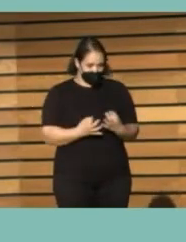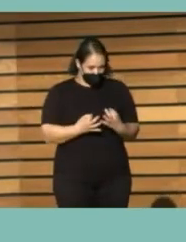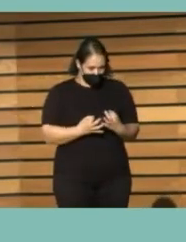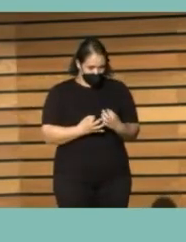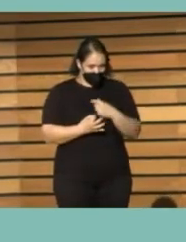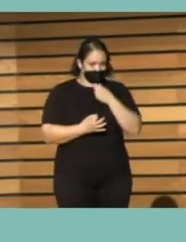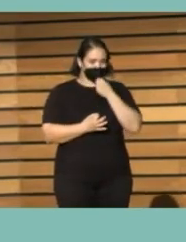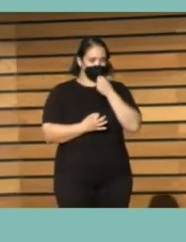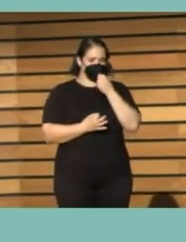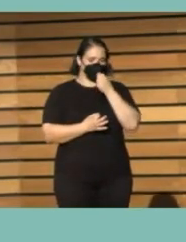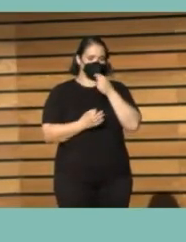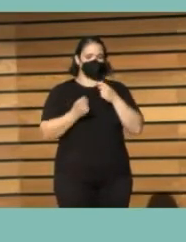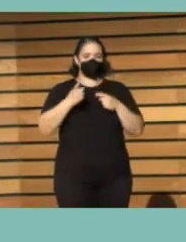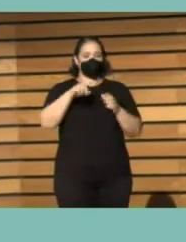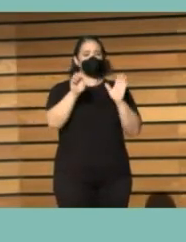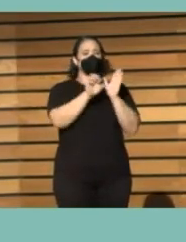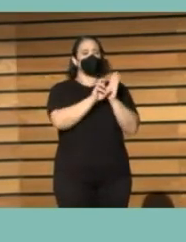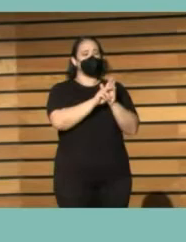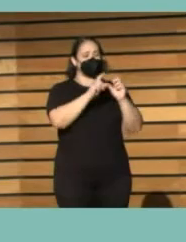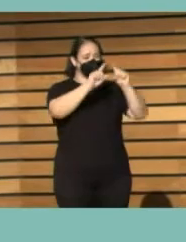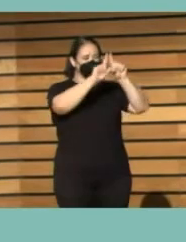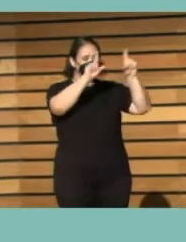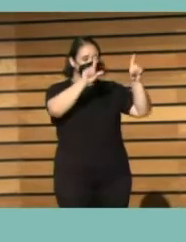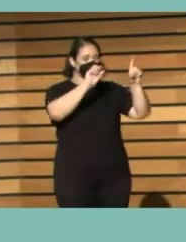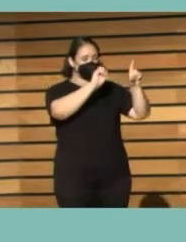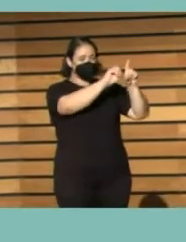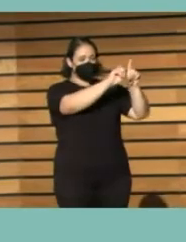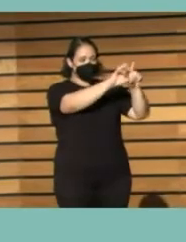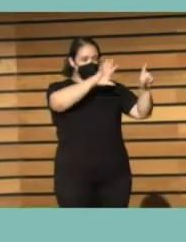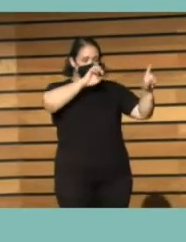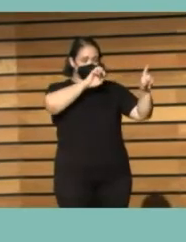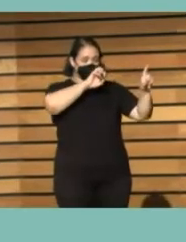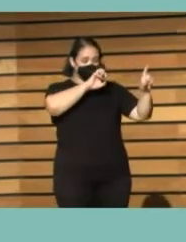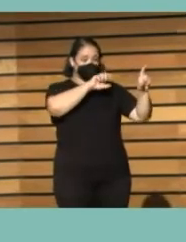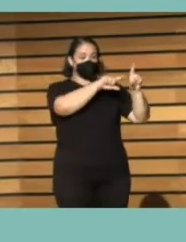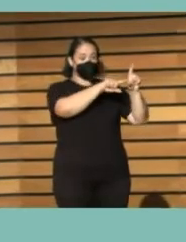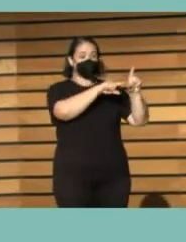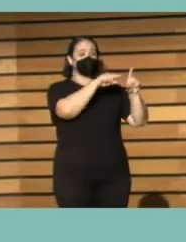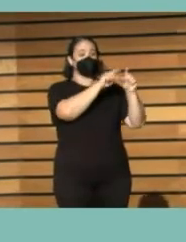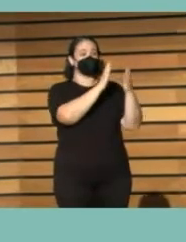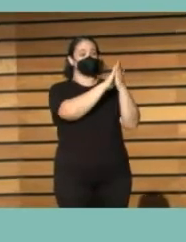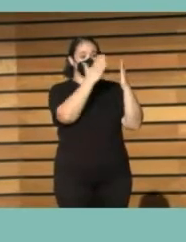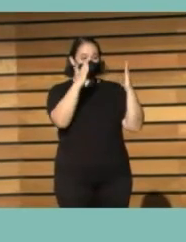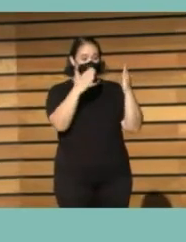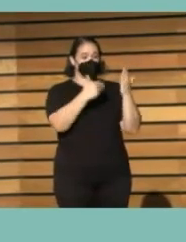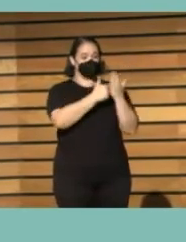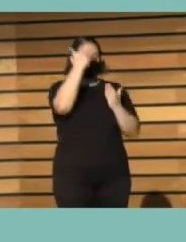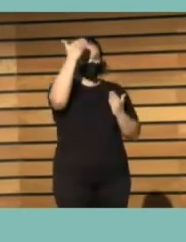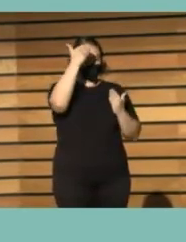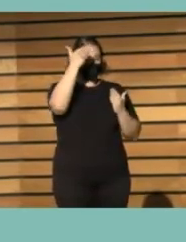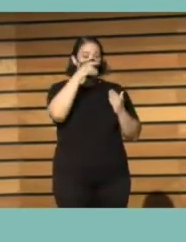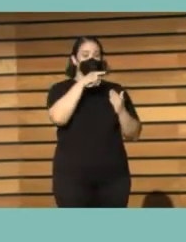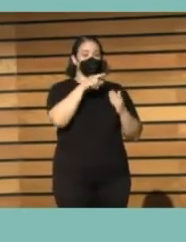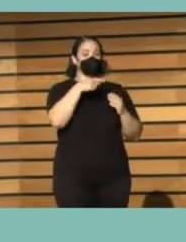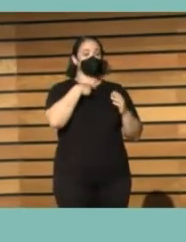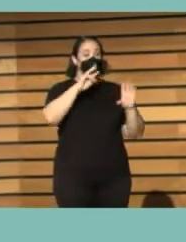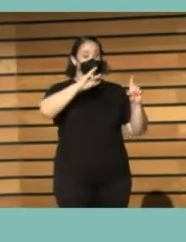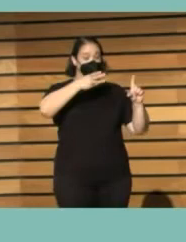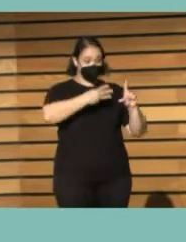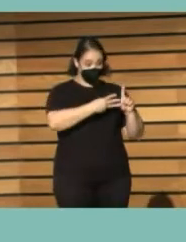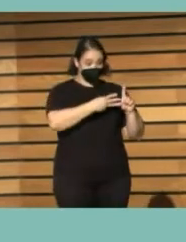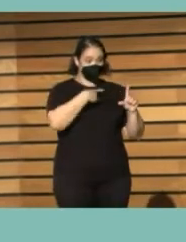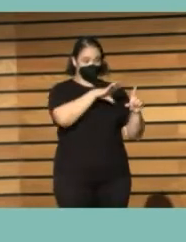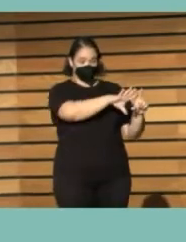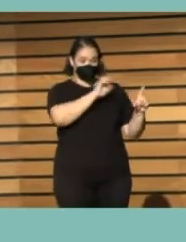Por eso, aquí hay unos códigos QR y, en breve, habrá un folleto disponible en la web con